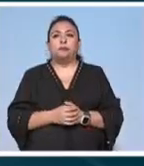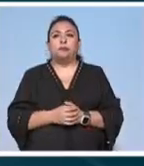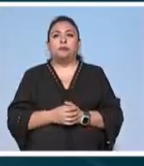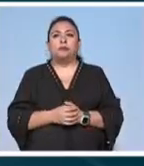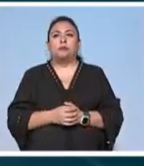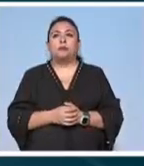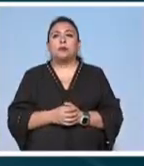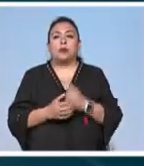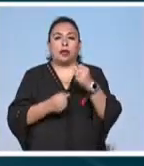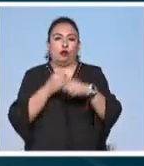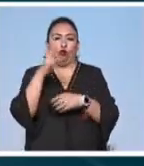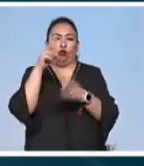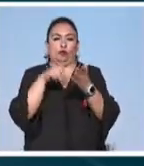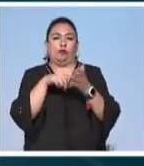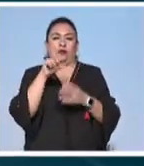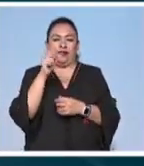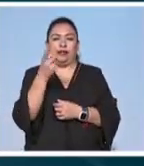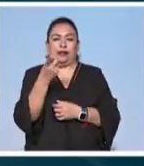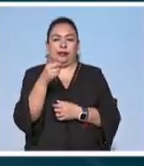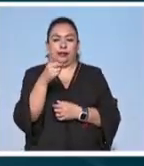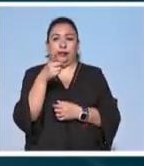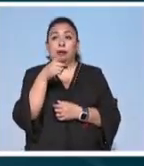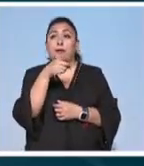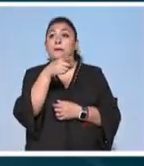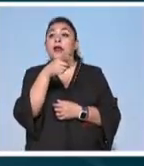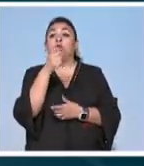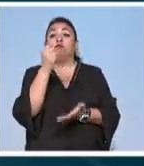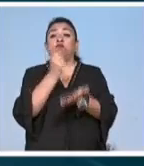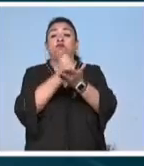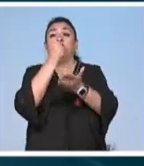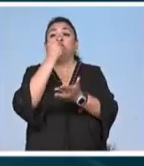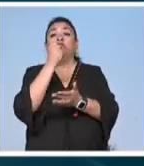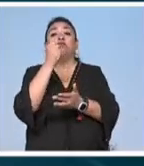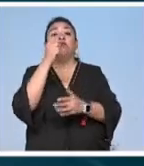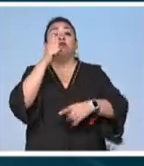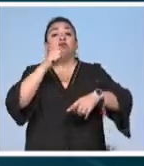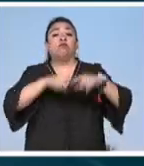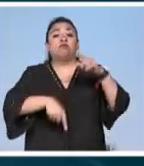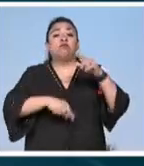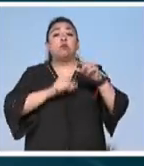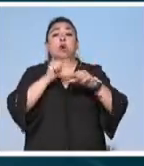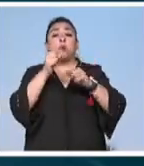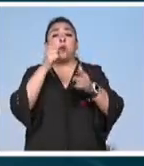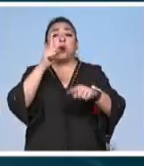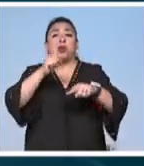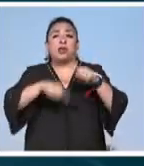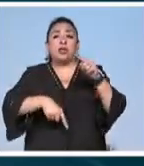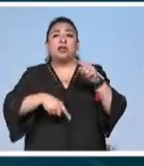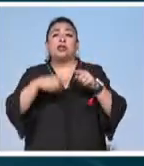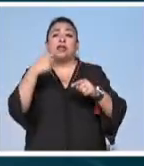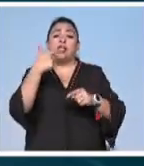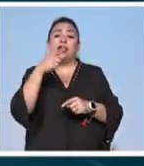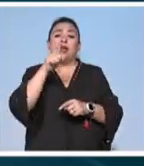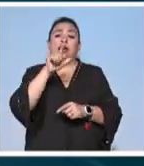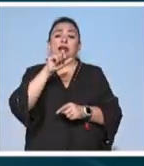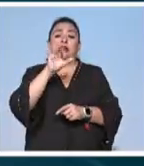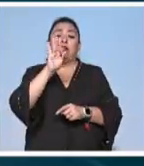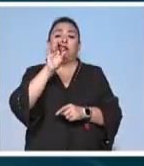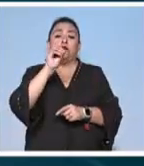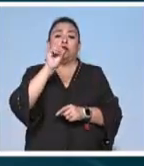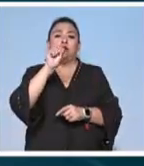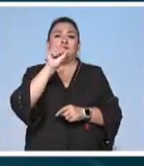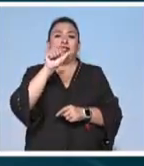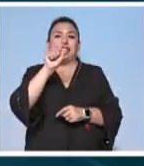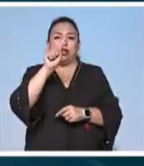en 2020 diciembre de 2020 un decreto por el que se elimina gradualmente el glifosato y se